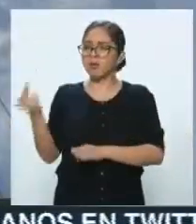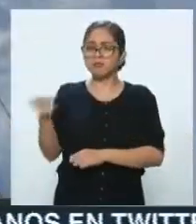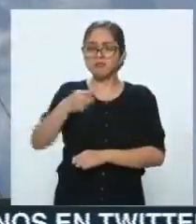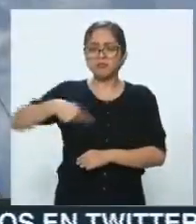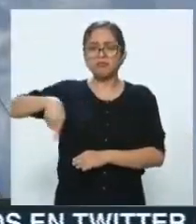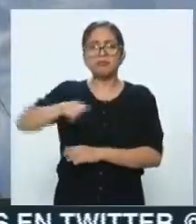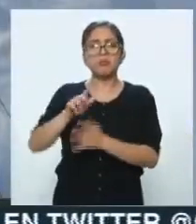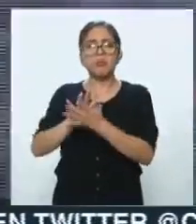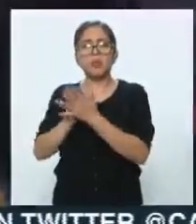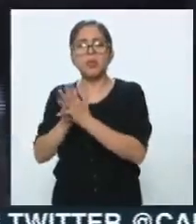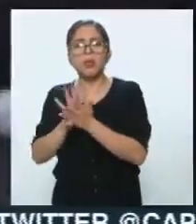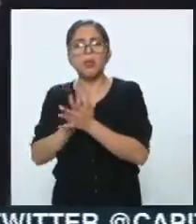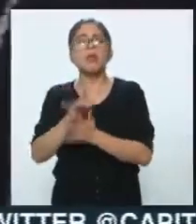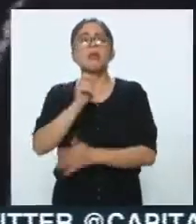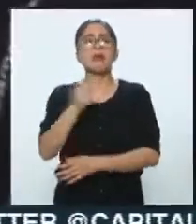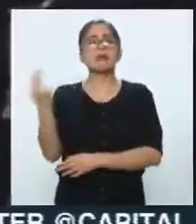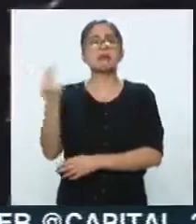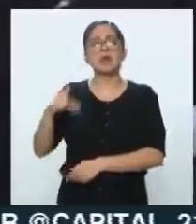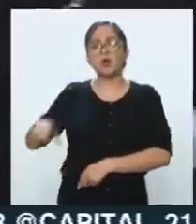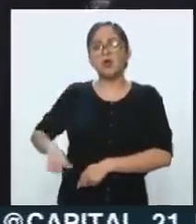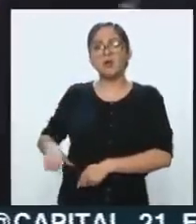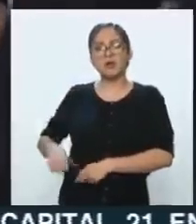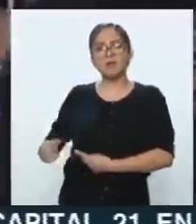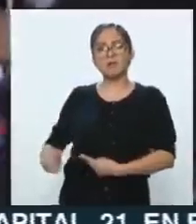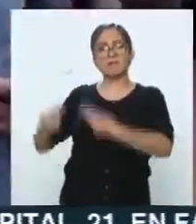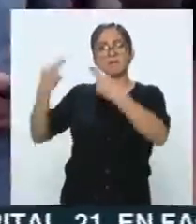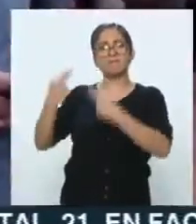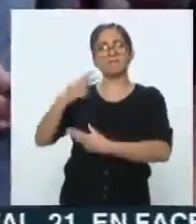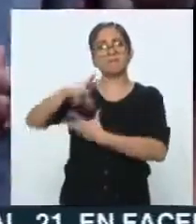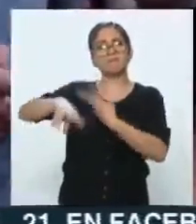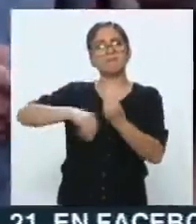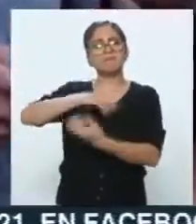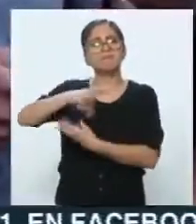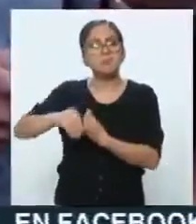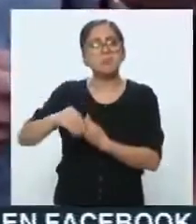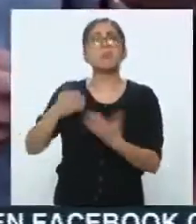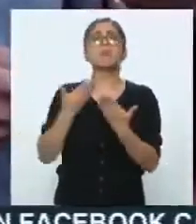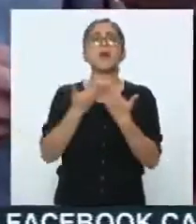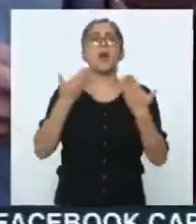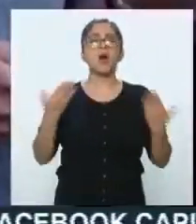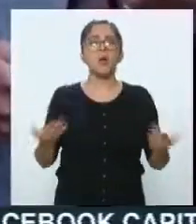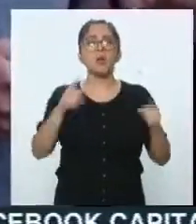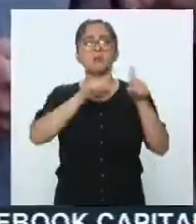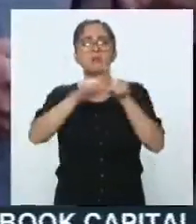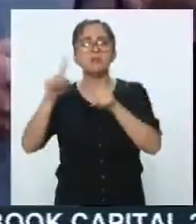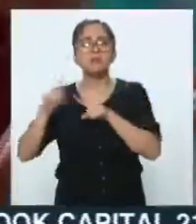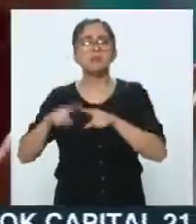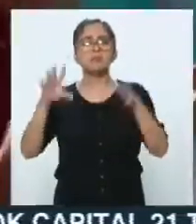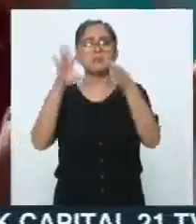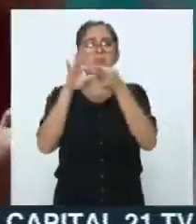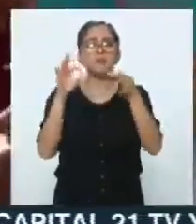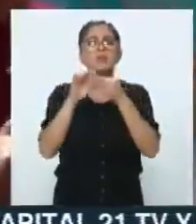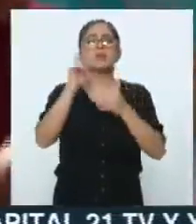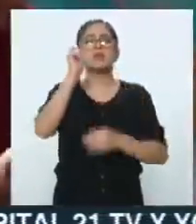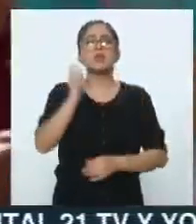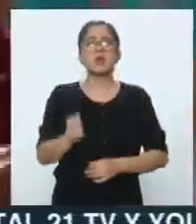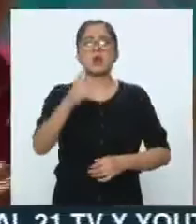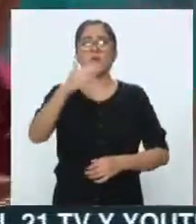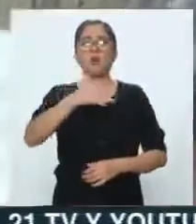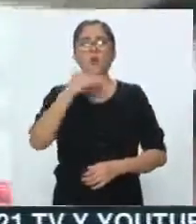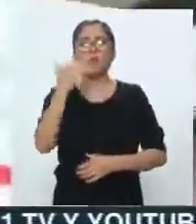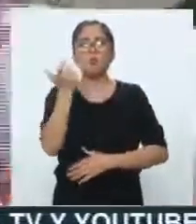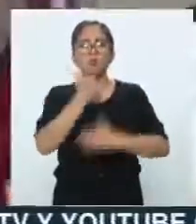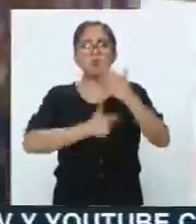gobierno en un negocio. El más reciente capítulo de estas historias pasa por la corrupción de jueces veniales,